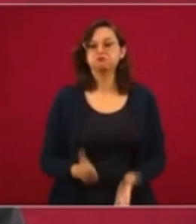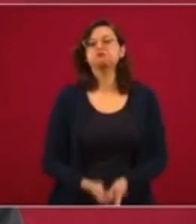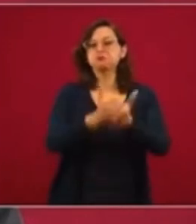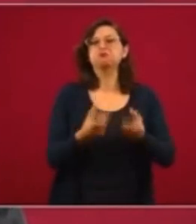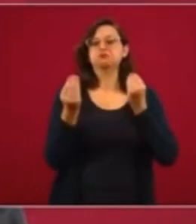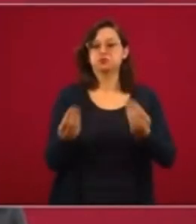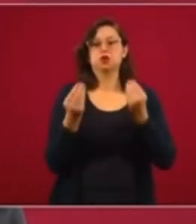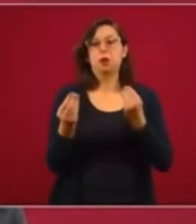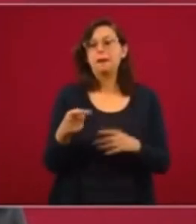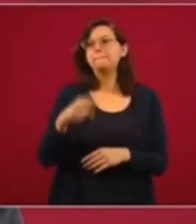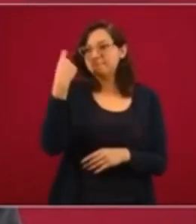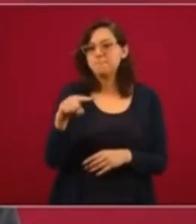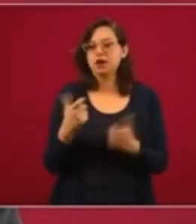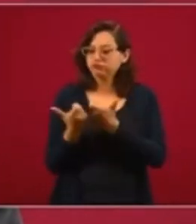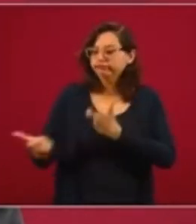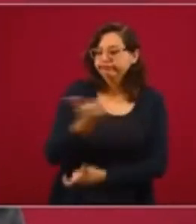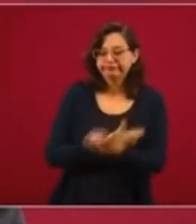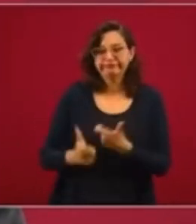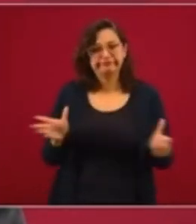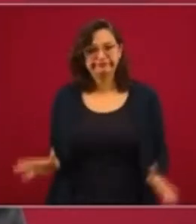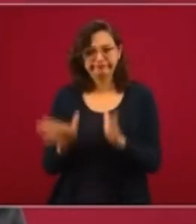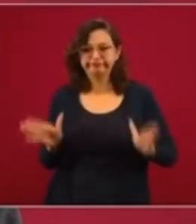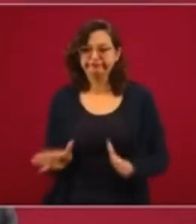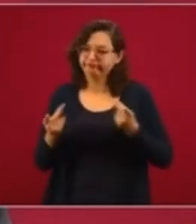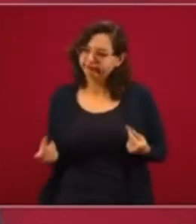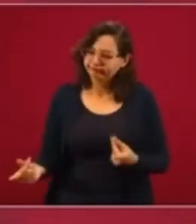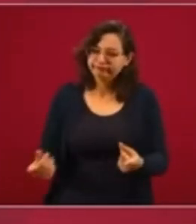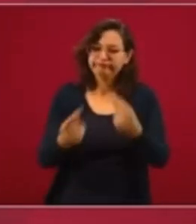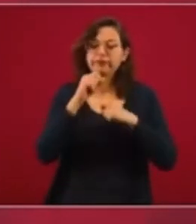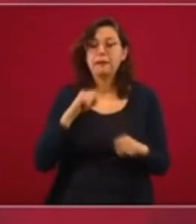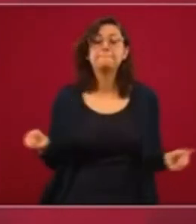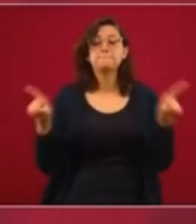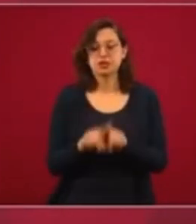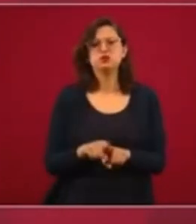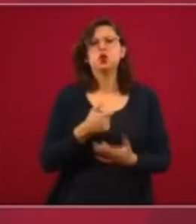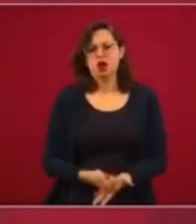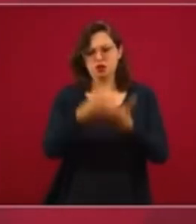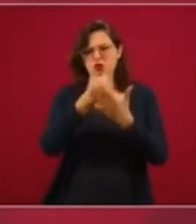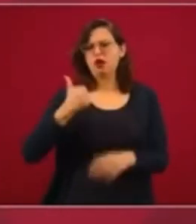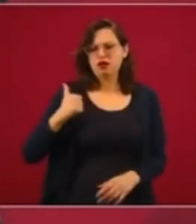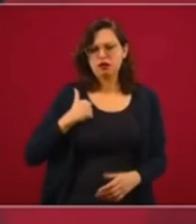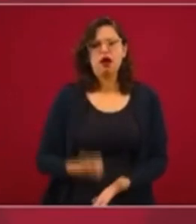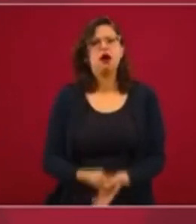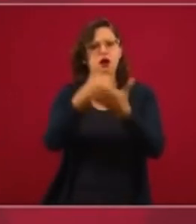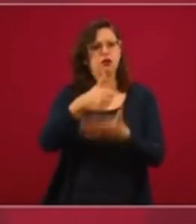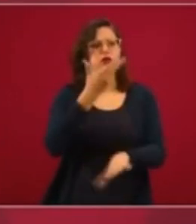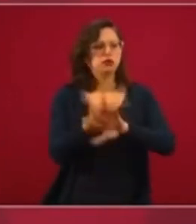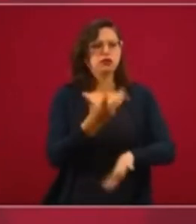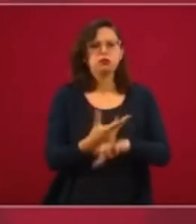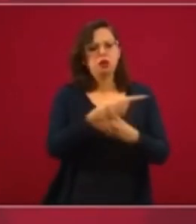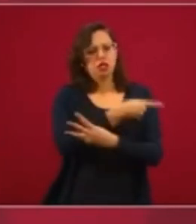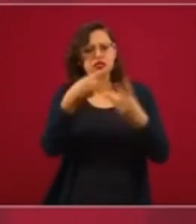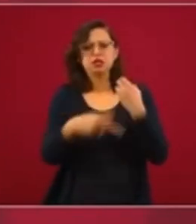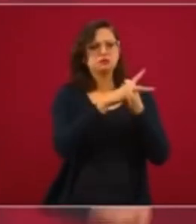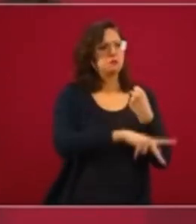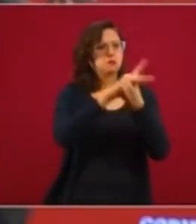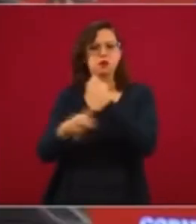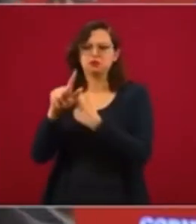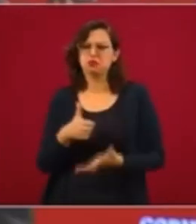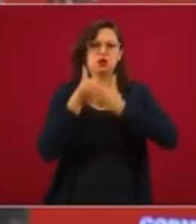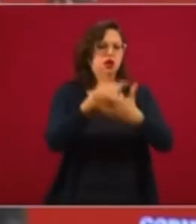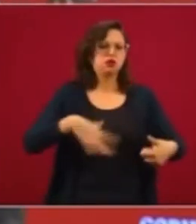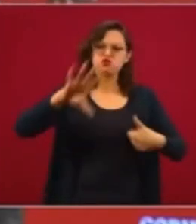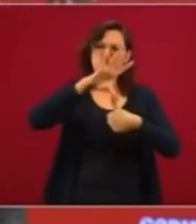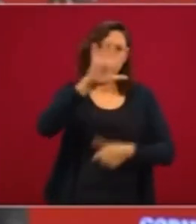en la reactivación de nuestra economía. Y ayuda también a Canadá y ayuda a Estados Unidos, ayuda a las tres naciones, ayuda a toda la